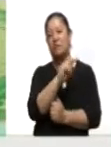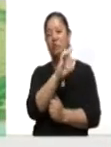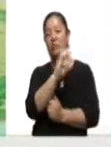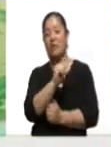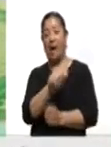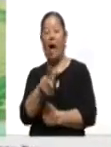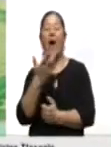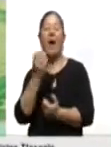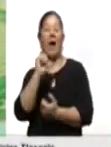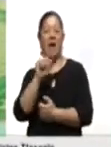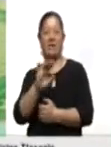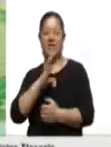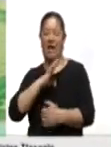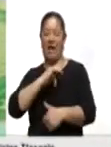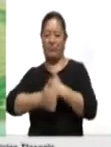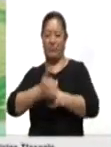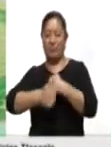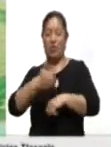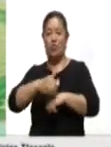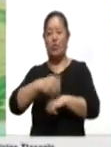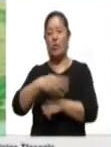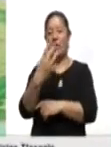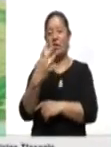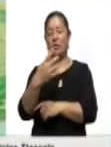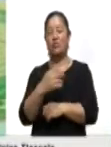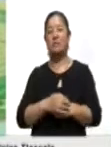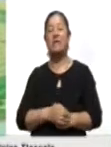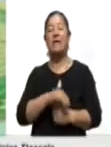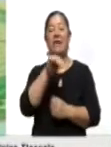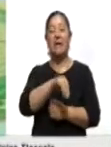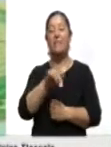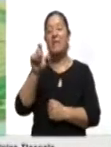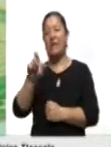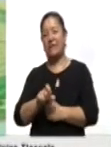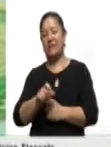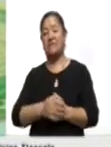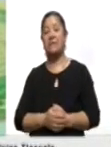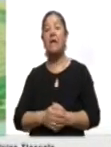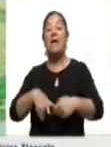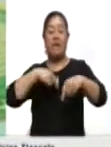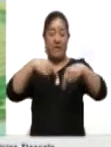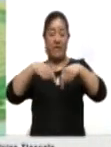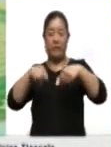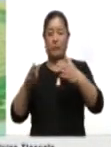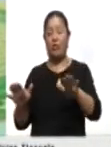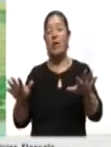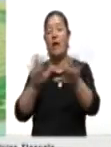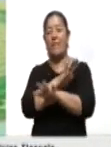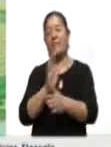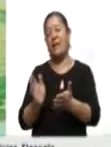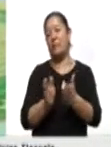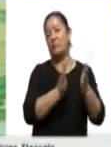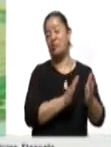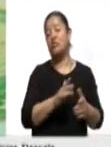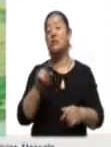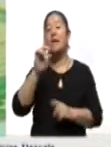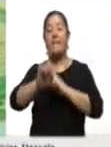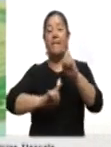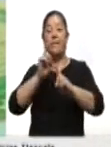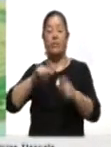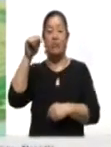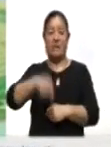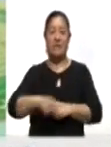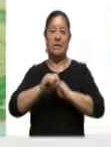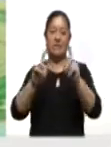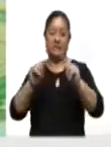futbolística de la jornada 14 de la Liga MX. Y del fútbol nos pasamos al deporte estatal, porque lo